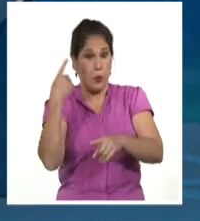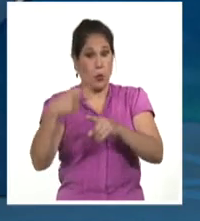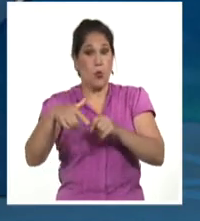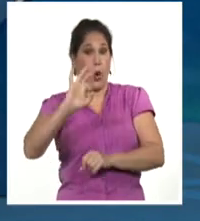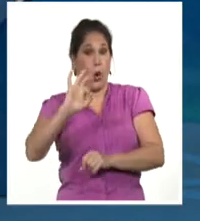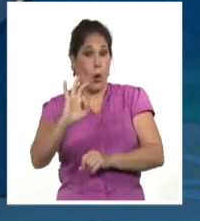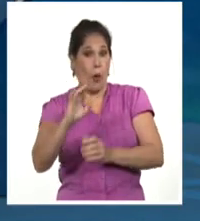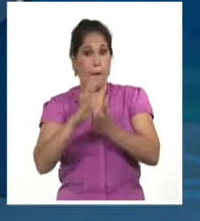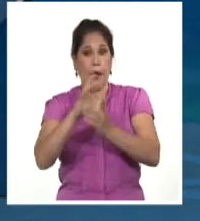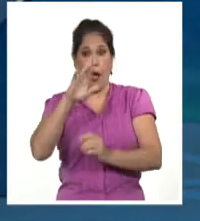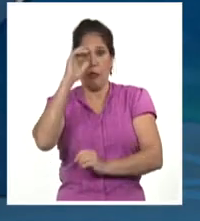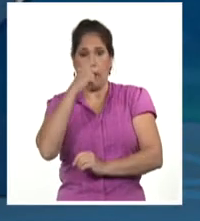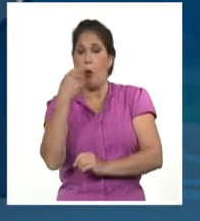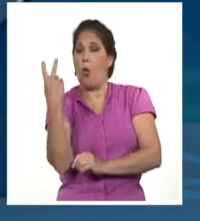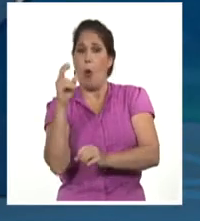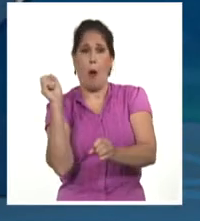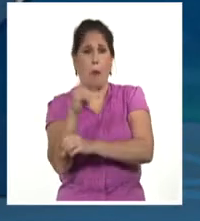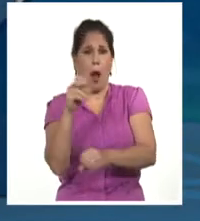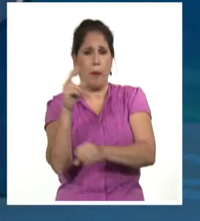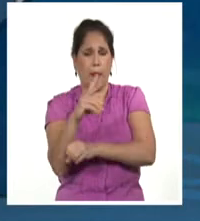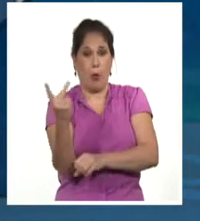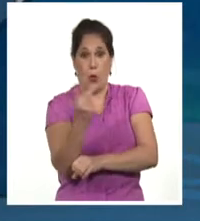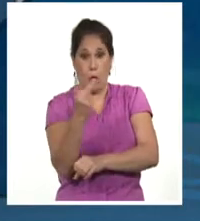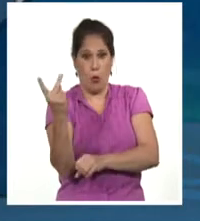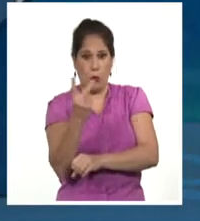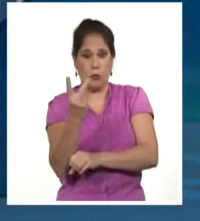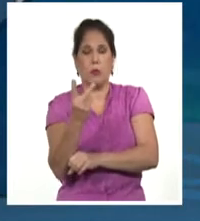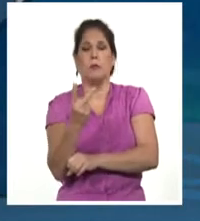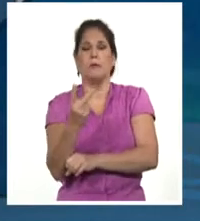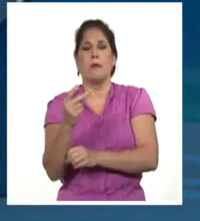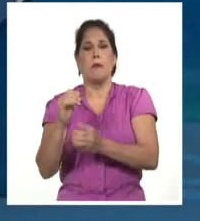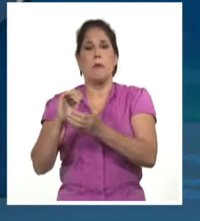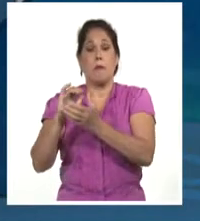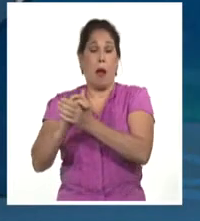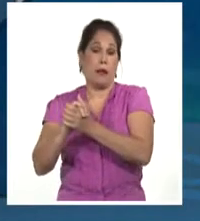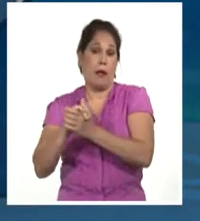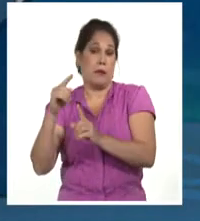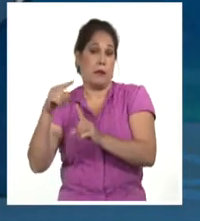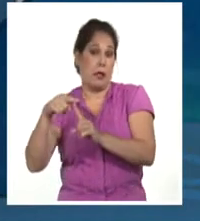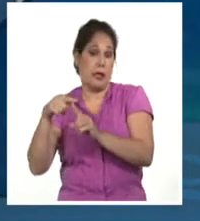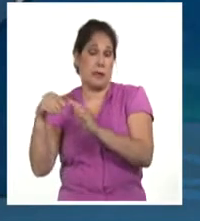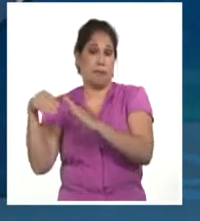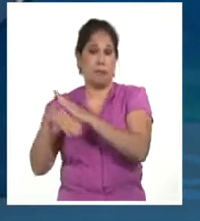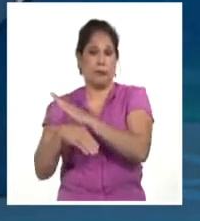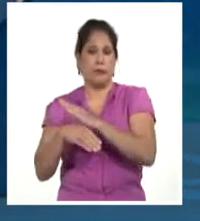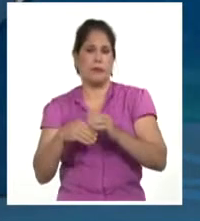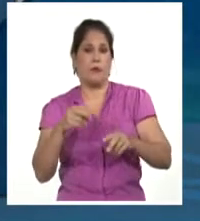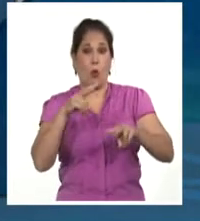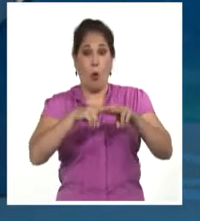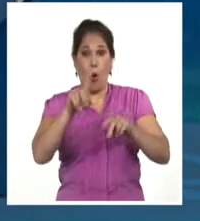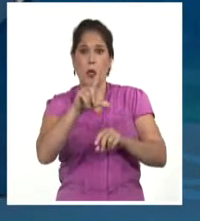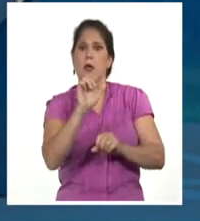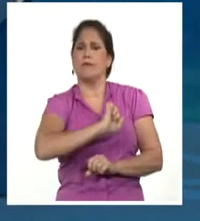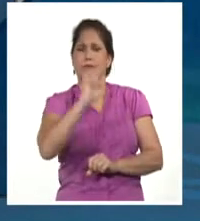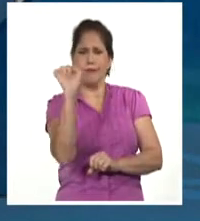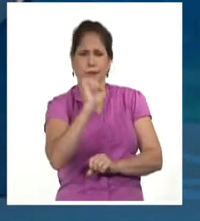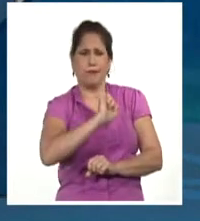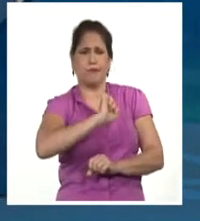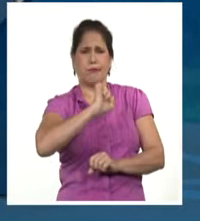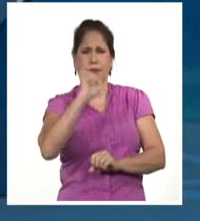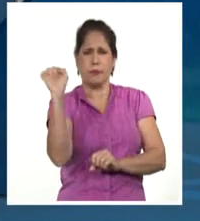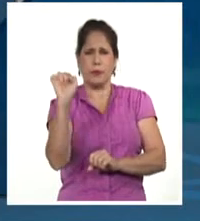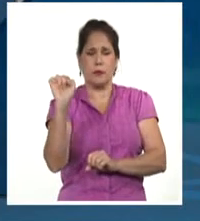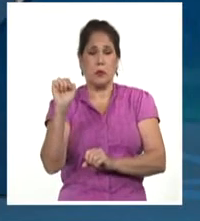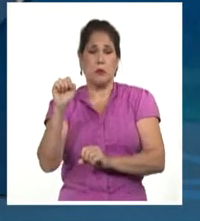Ariel Díaz pegaron un de imparables cada uno para la causa naranja. Los cachorros de Holguín siguen ganando terreno en zona